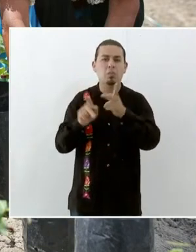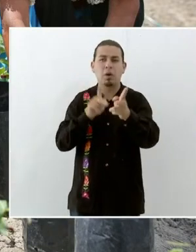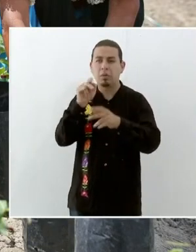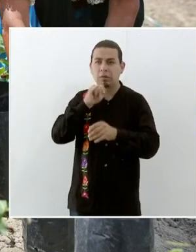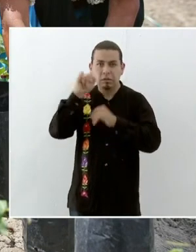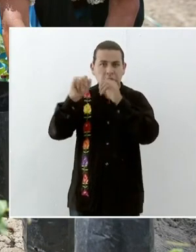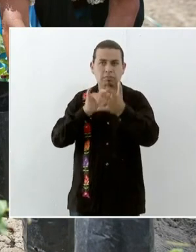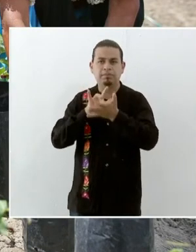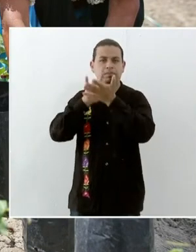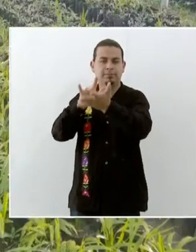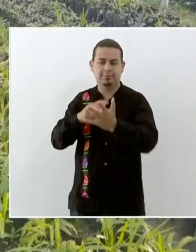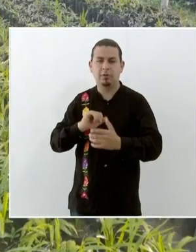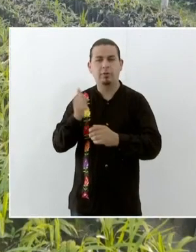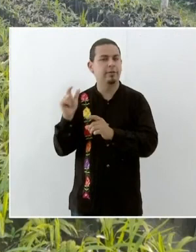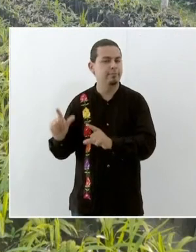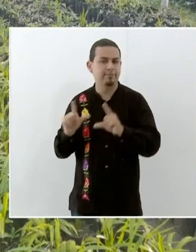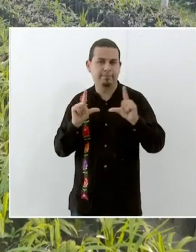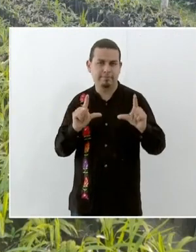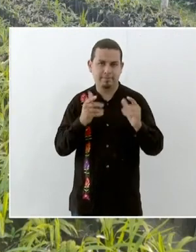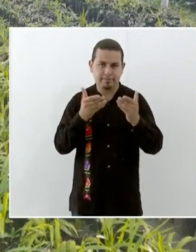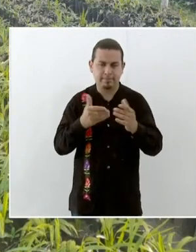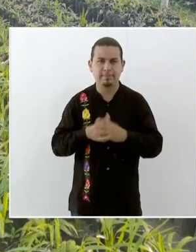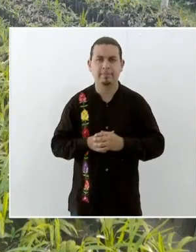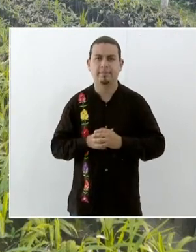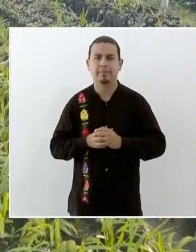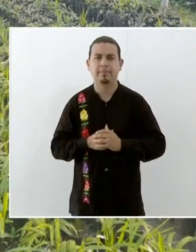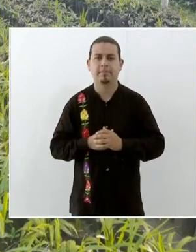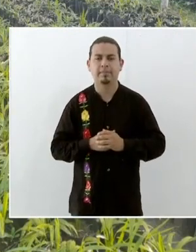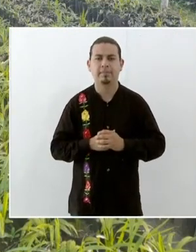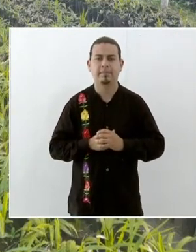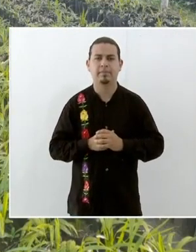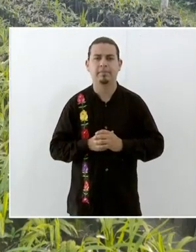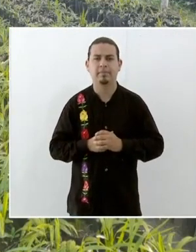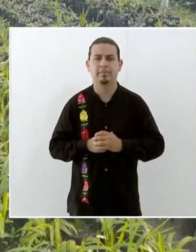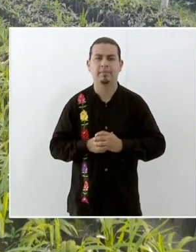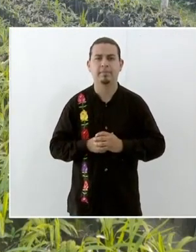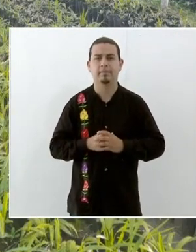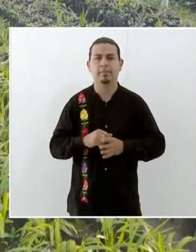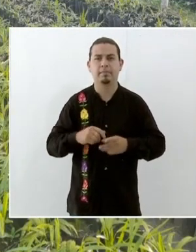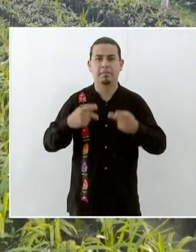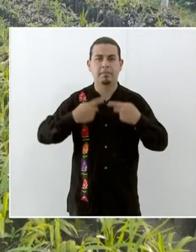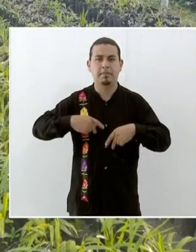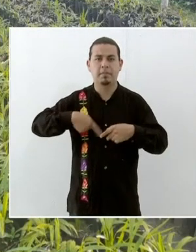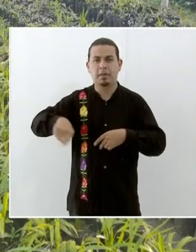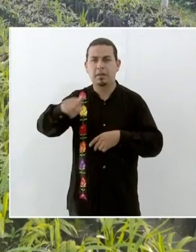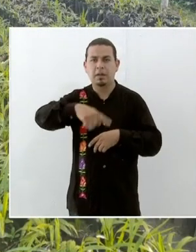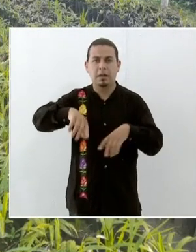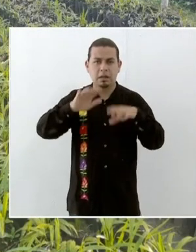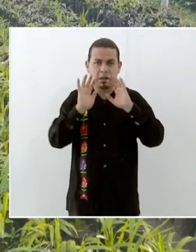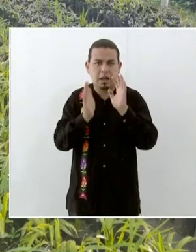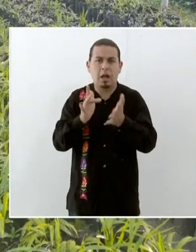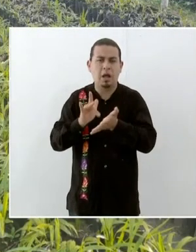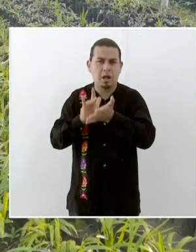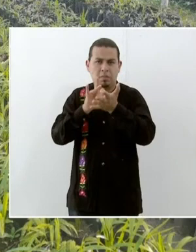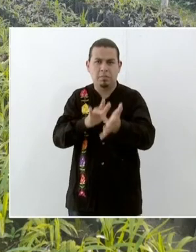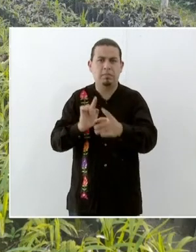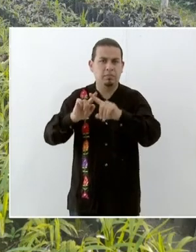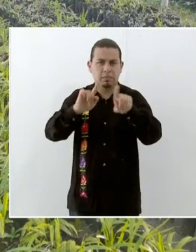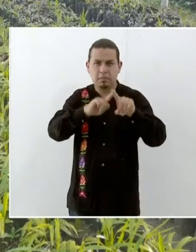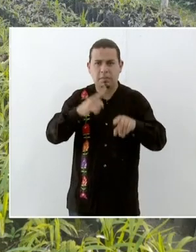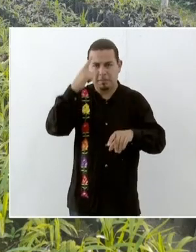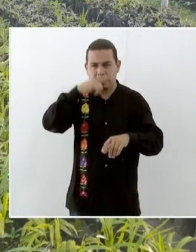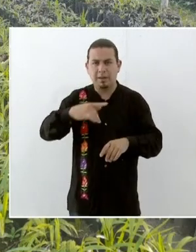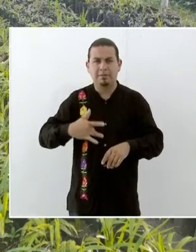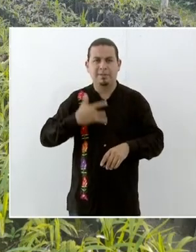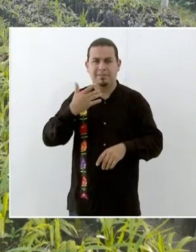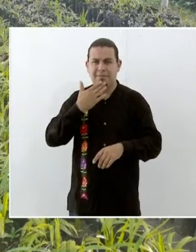en la afectación. Adelante. Para quienes ya participan de los programas de bienestar